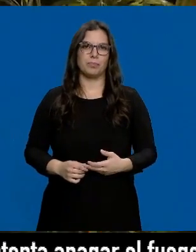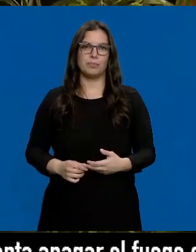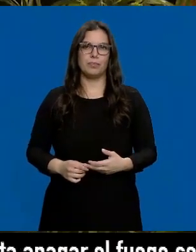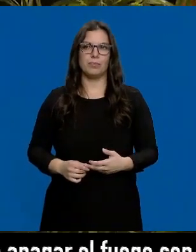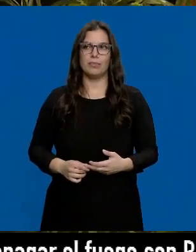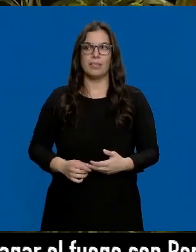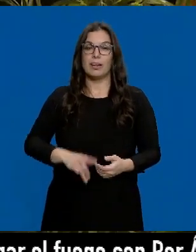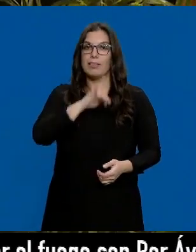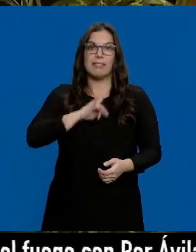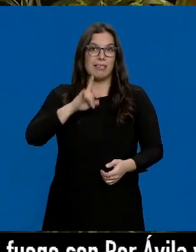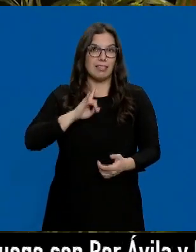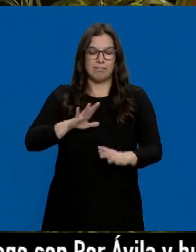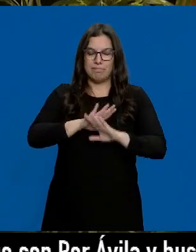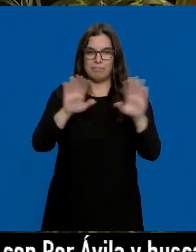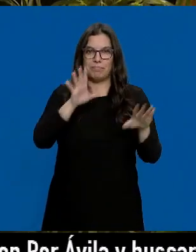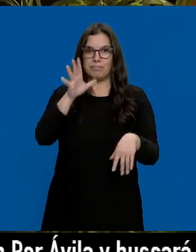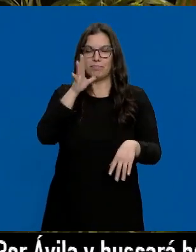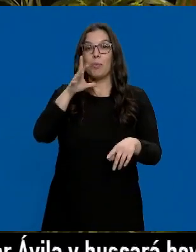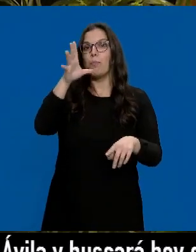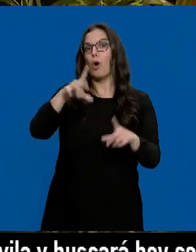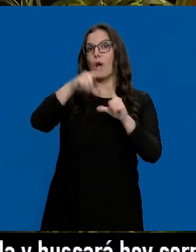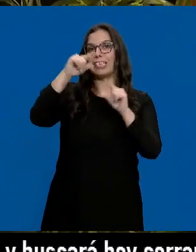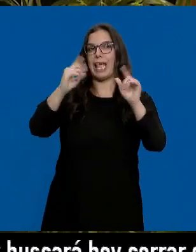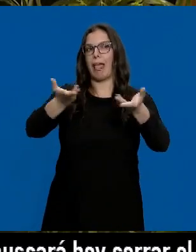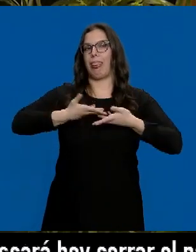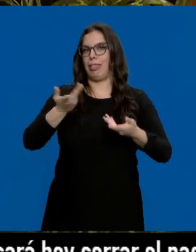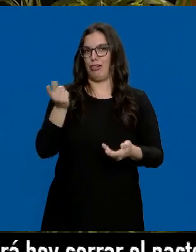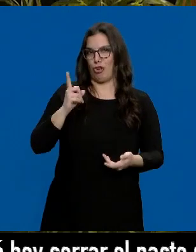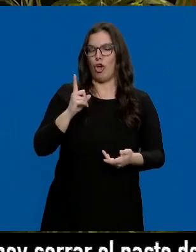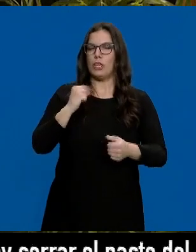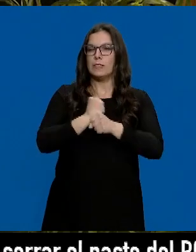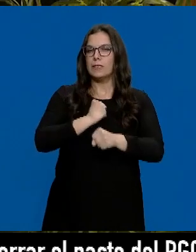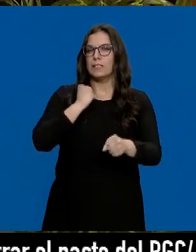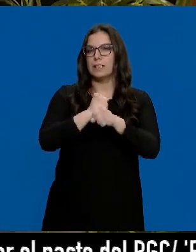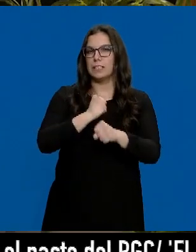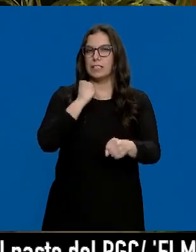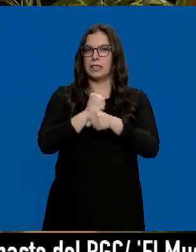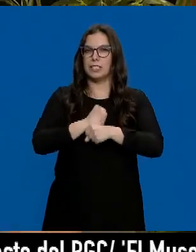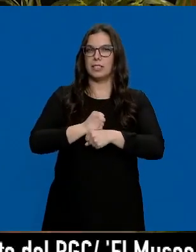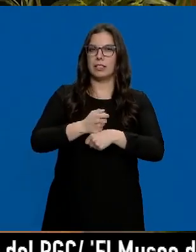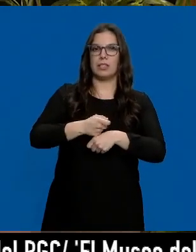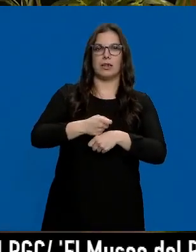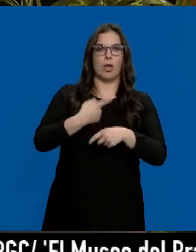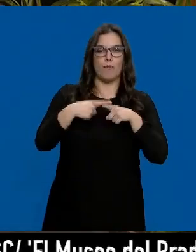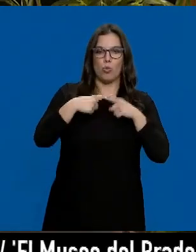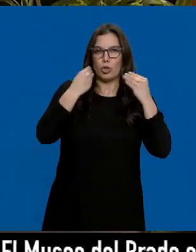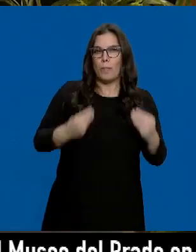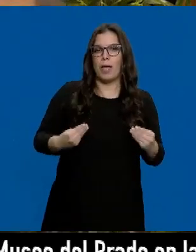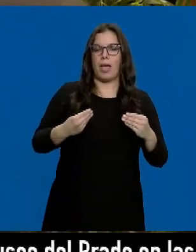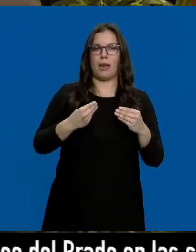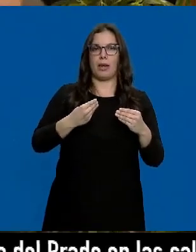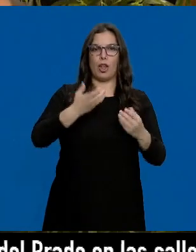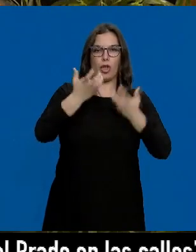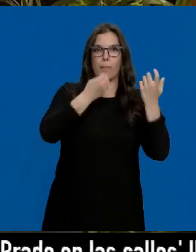De admirar, ¿sabes? Porque al final una estrella no te la regala nadie. Y bueno, pues sí, trabajas mucho, buen producto, buenos platos, buenas